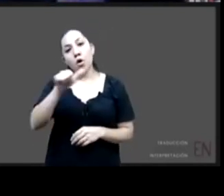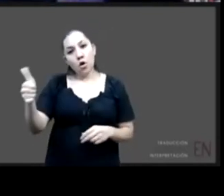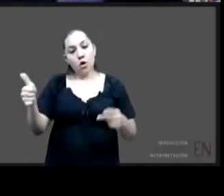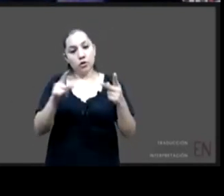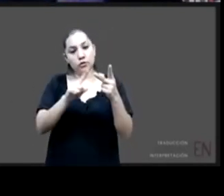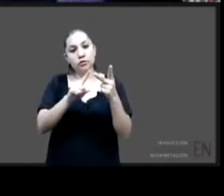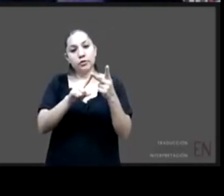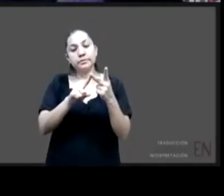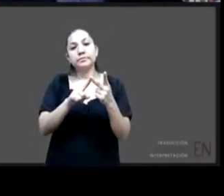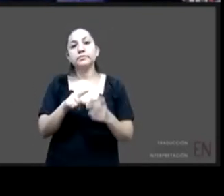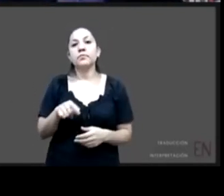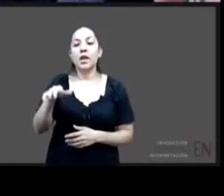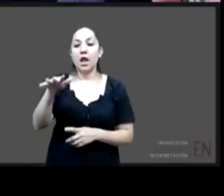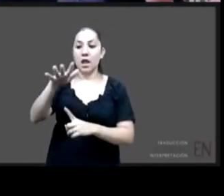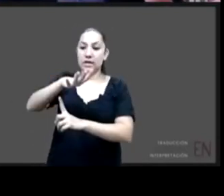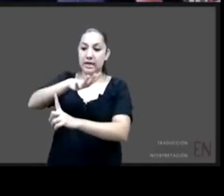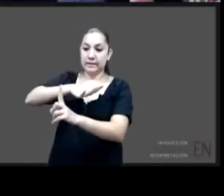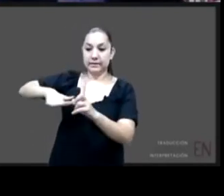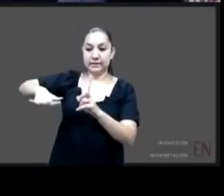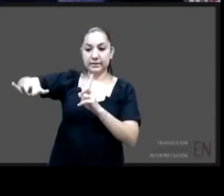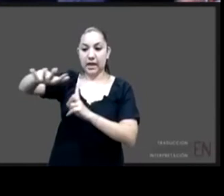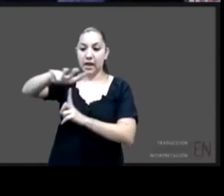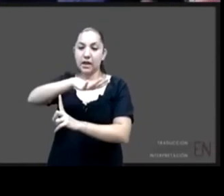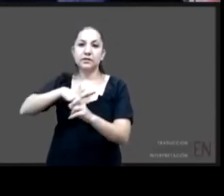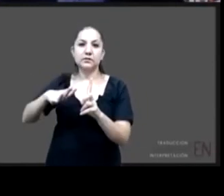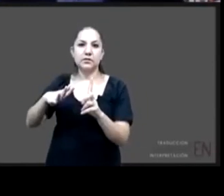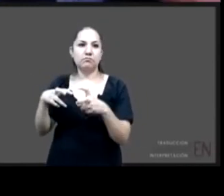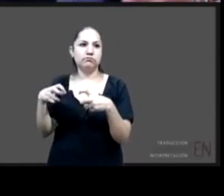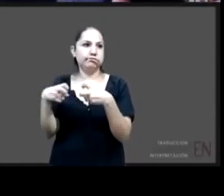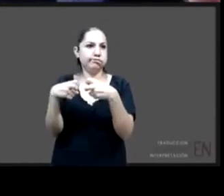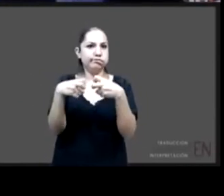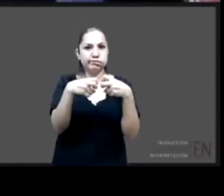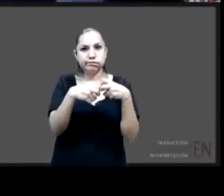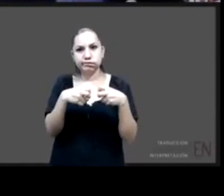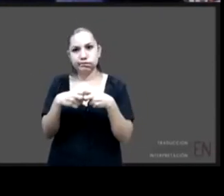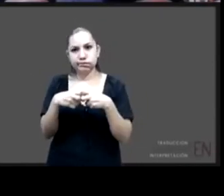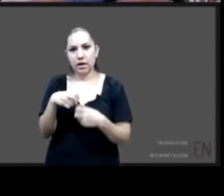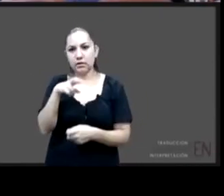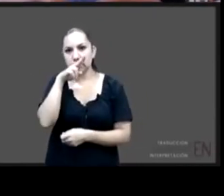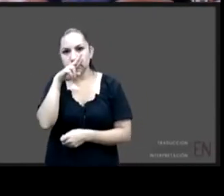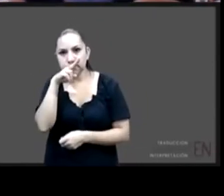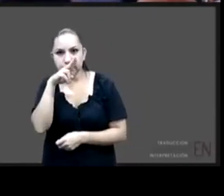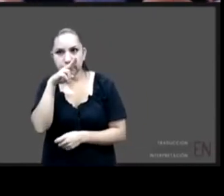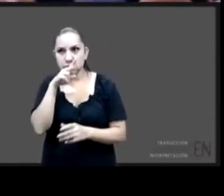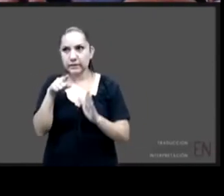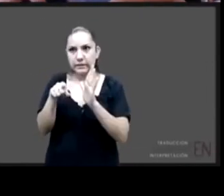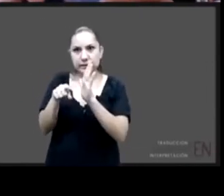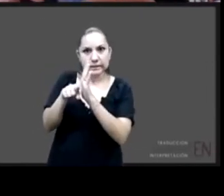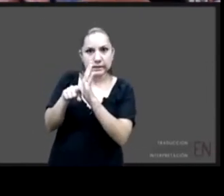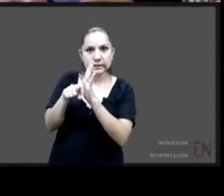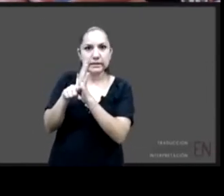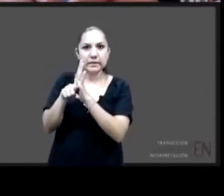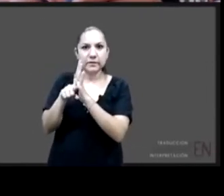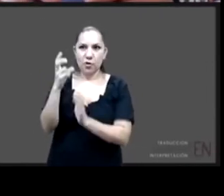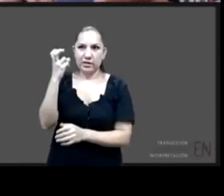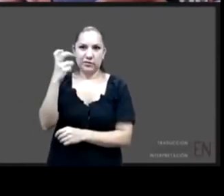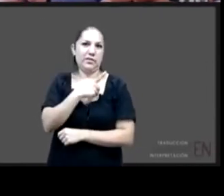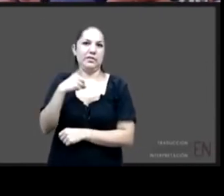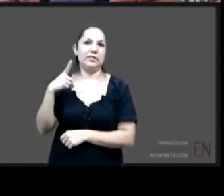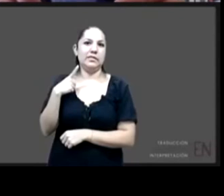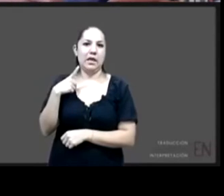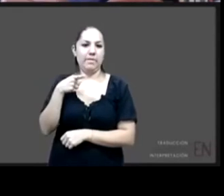tóxico y sus muchas modalidades existentes creo que Alina lo mete en el ámbito de